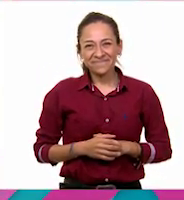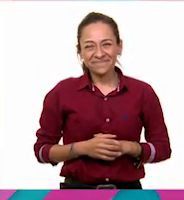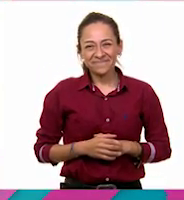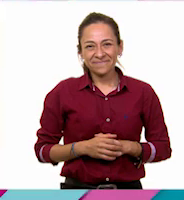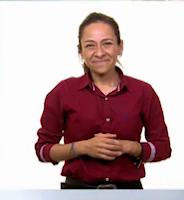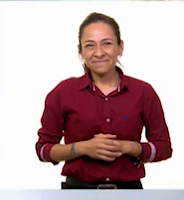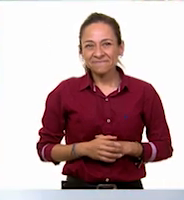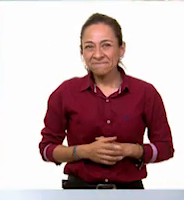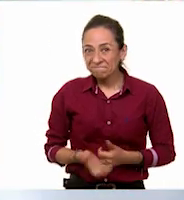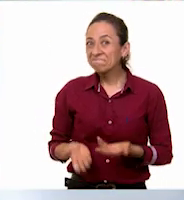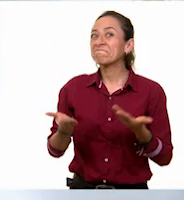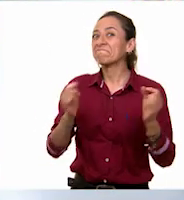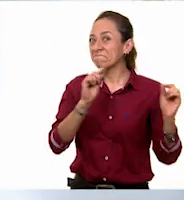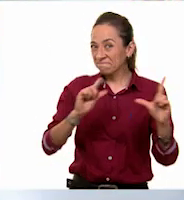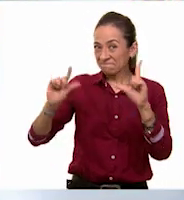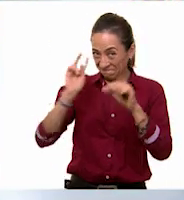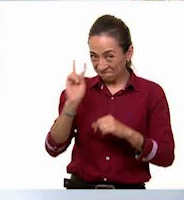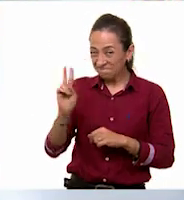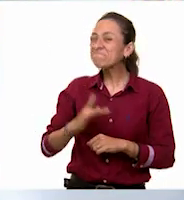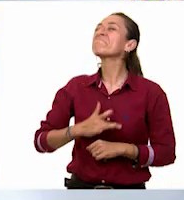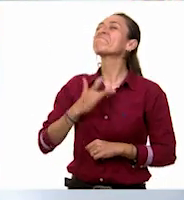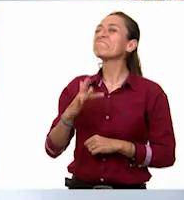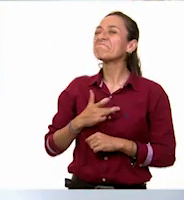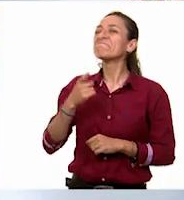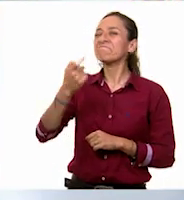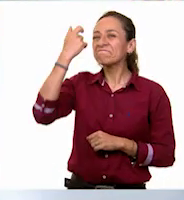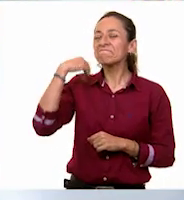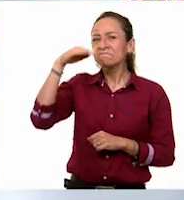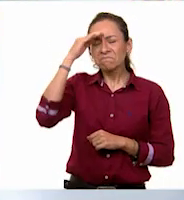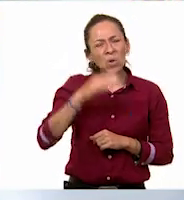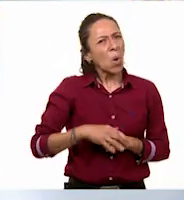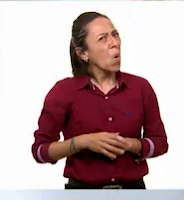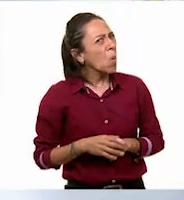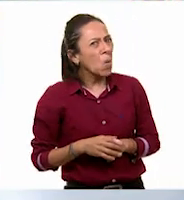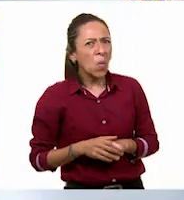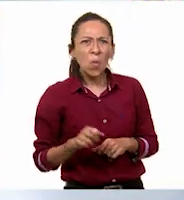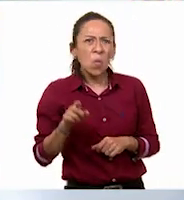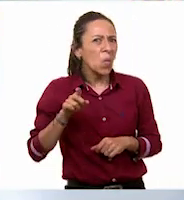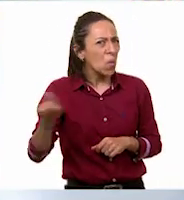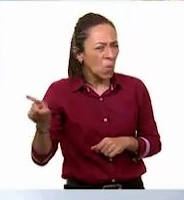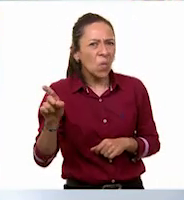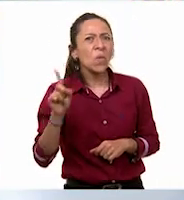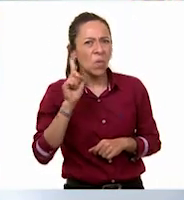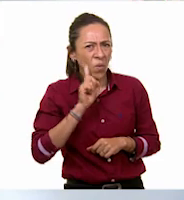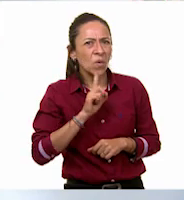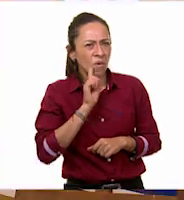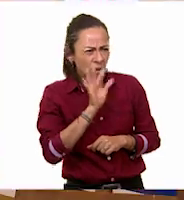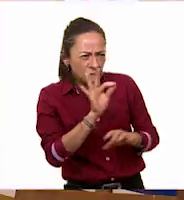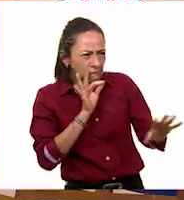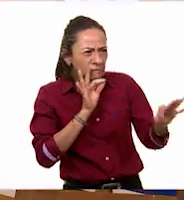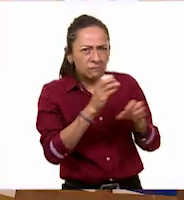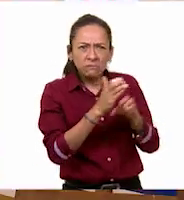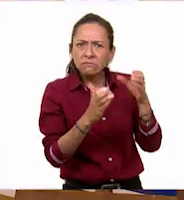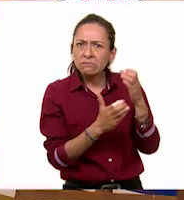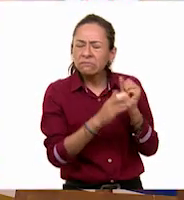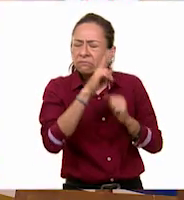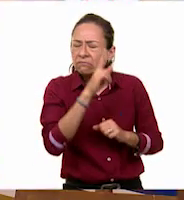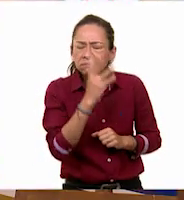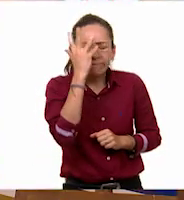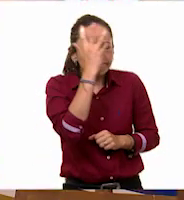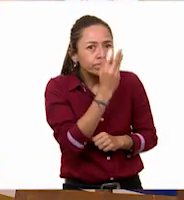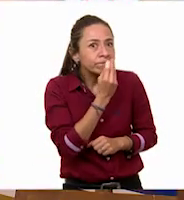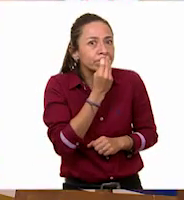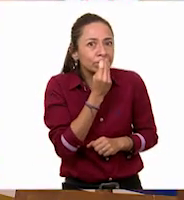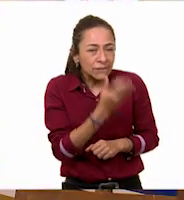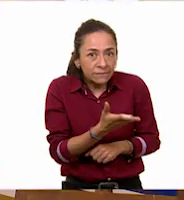¿Qué te pareció la cápsula, Pele? Qué bonitos objetos consiguió ella. Como ustedes pueden ver, ella, Ana